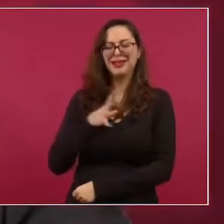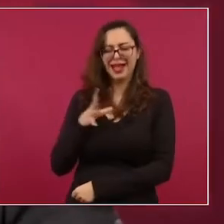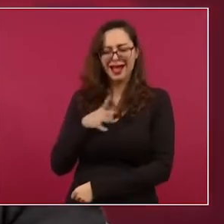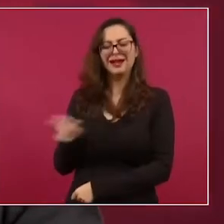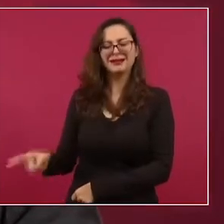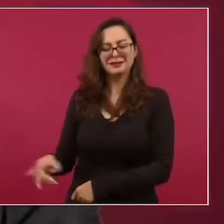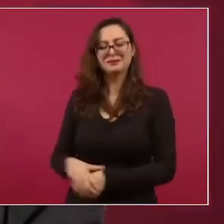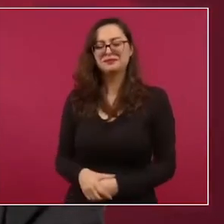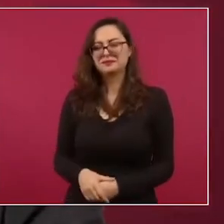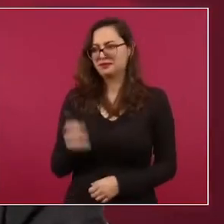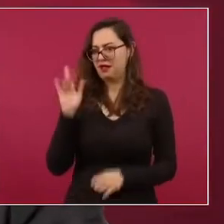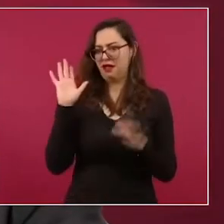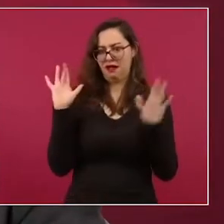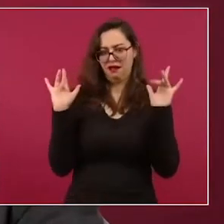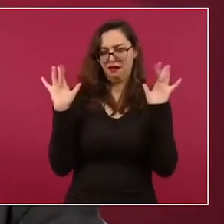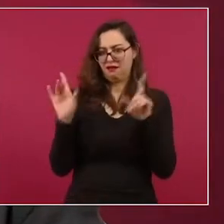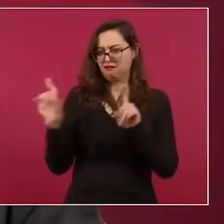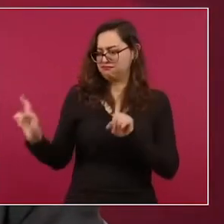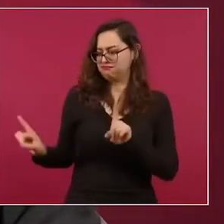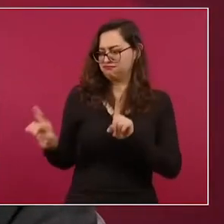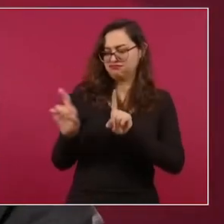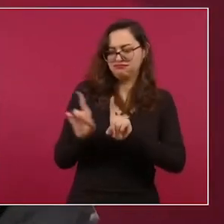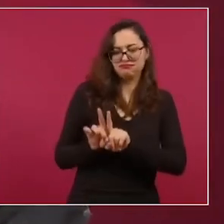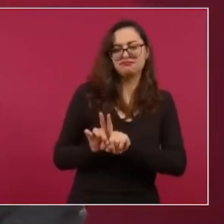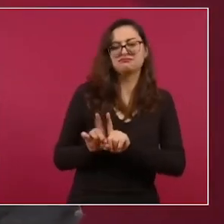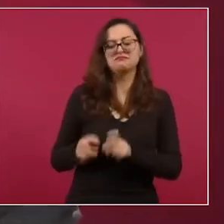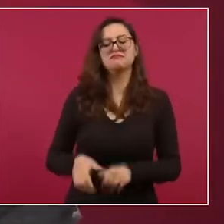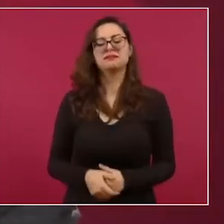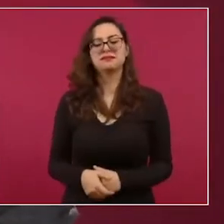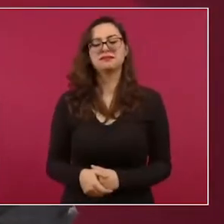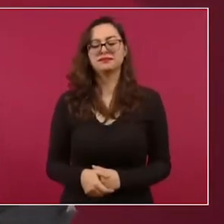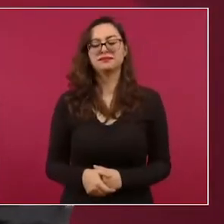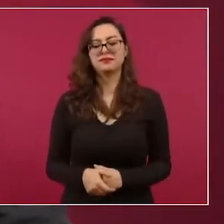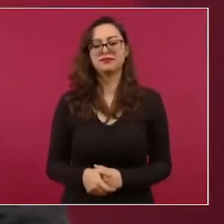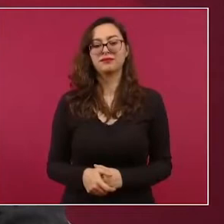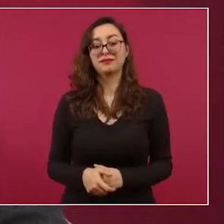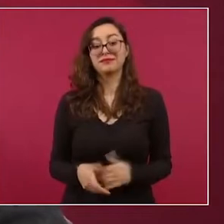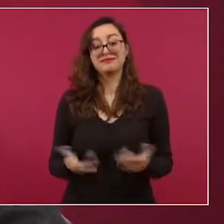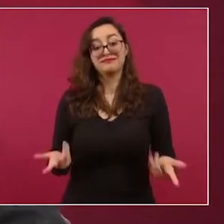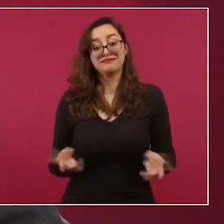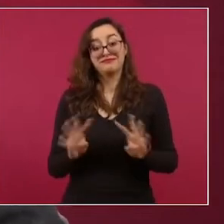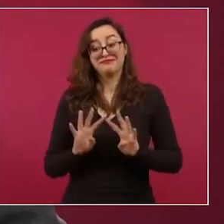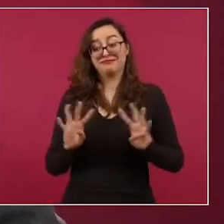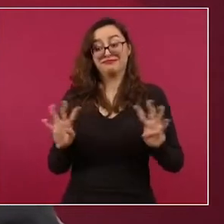lo que iba a ser la descubierta,